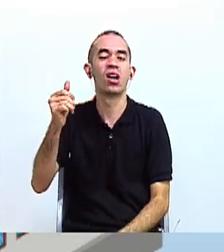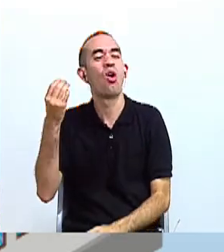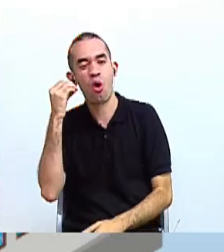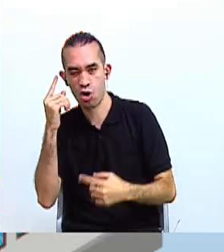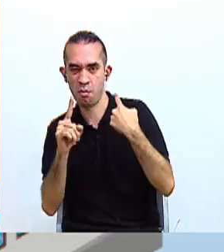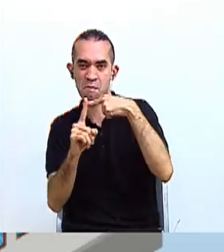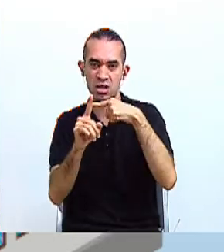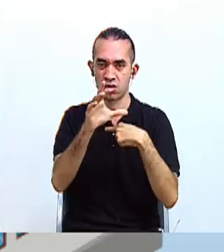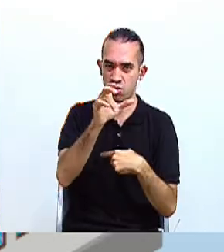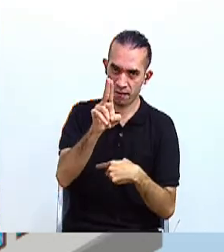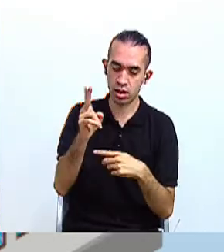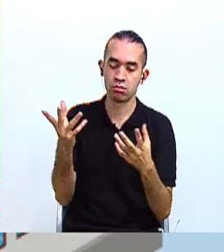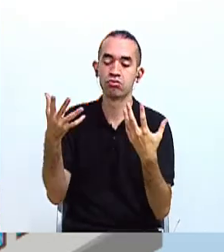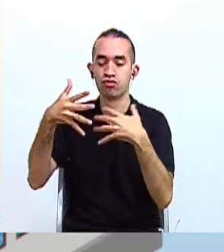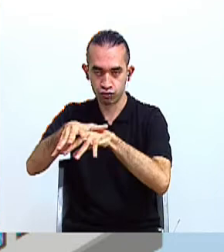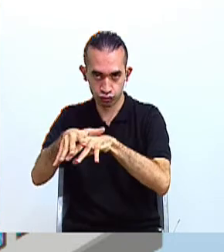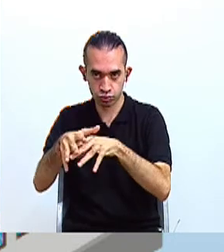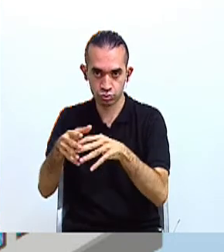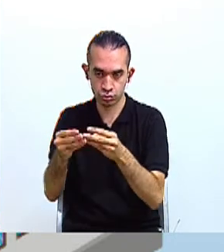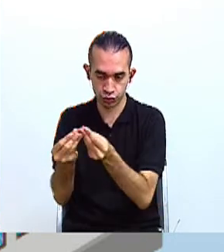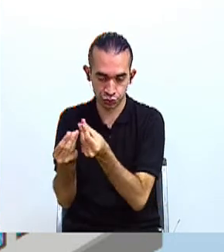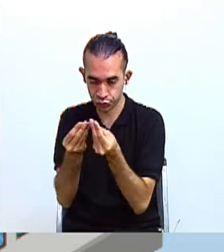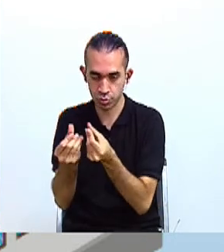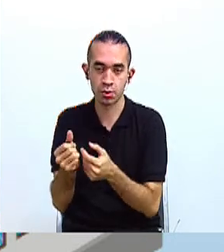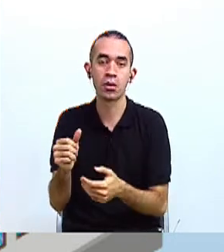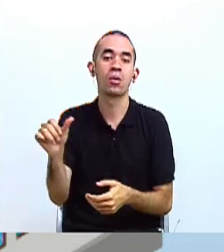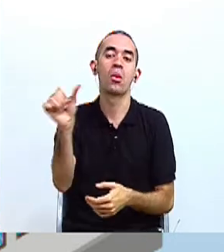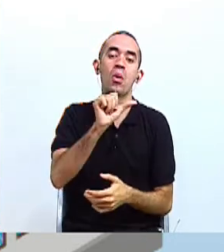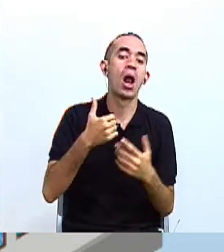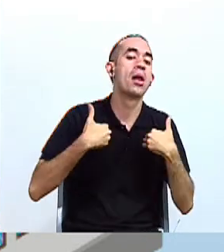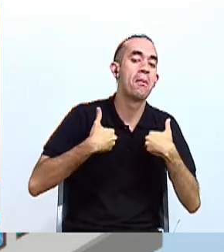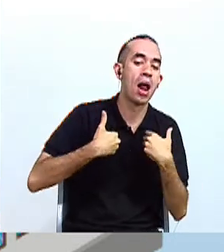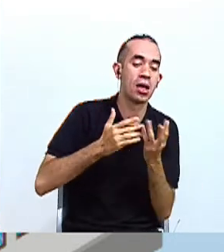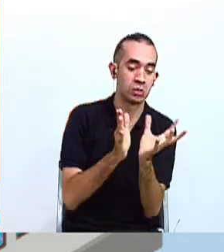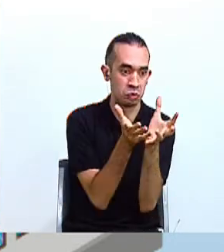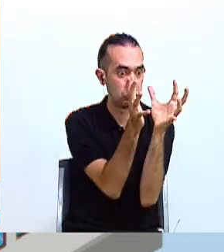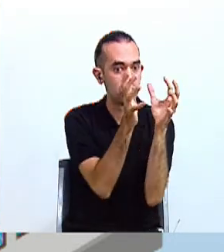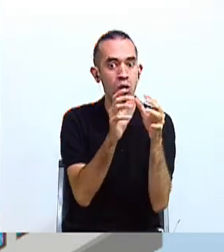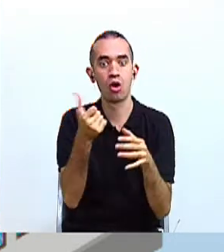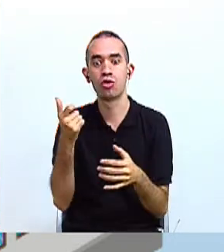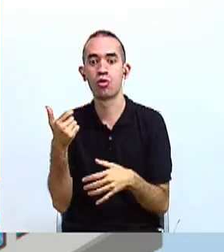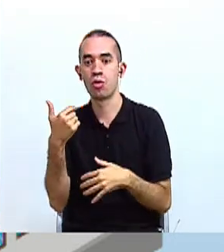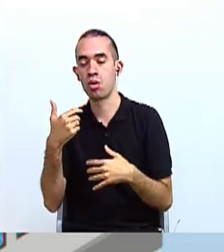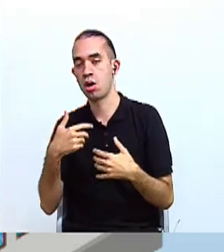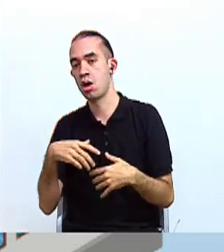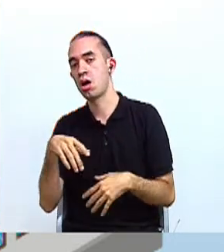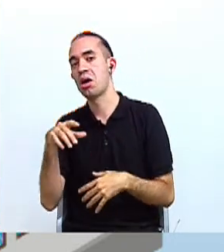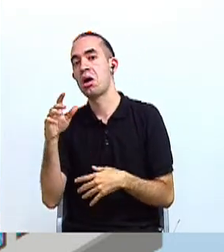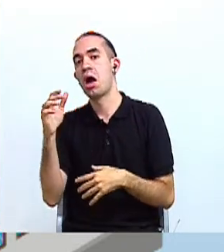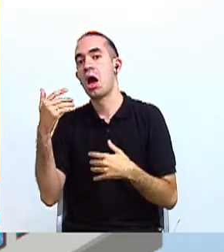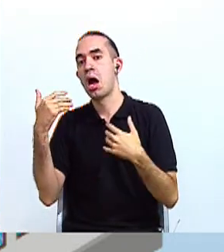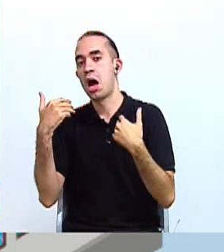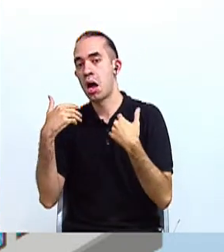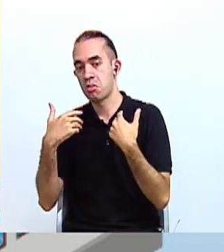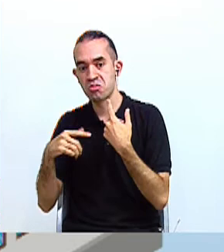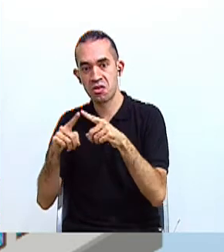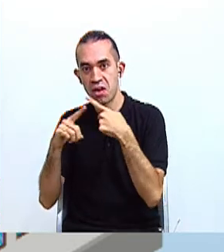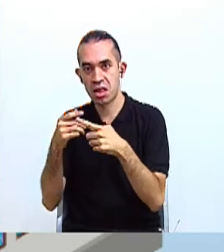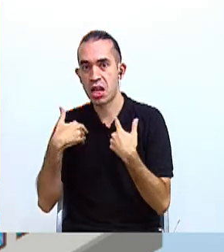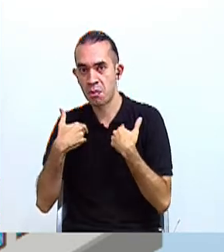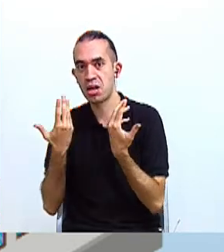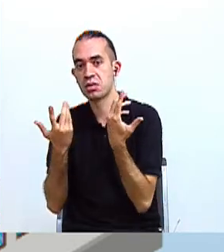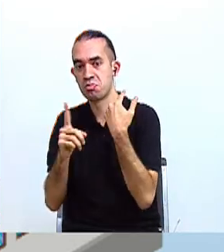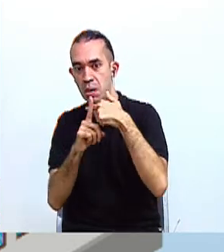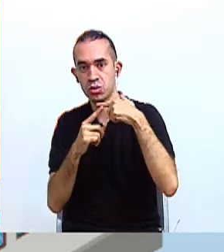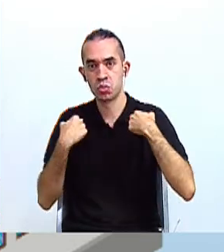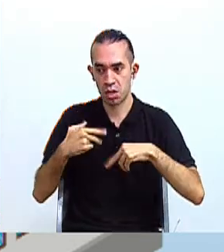objetos que representan animales, figuras homorfas, o representan también humanos, figuras antropomorfas, que hoy podemos